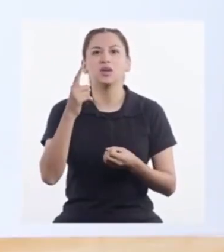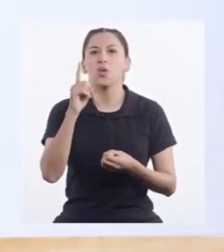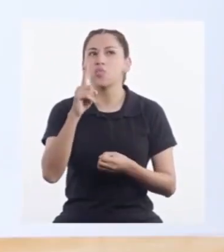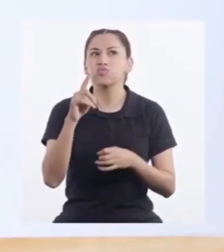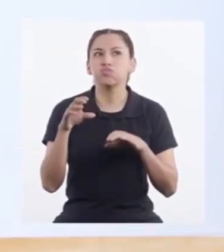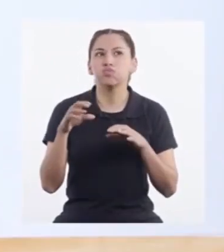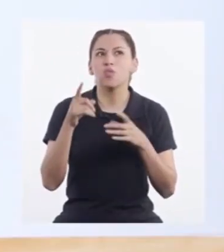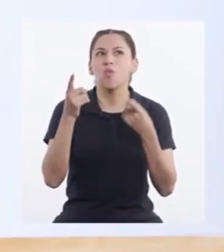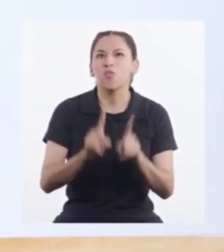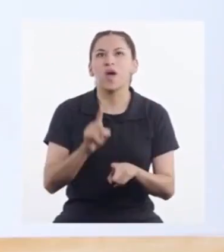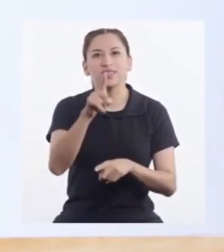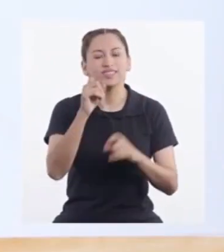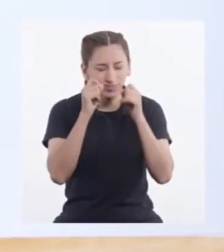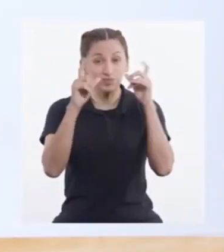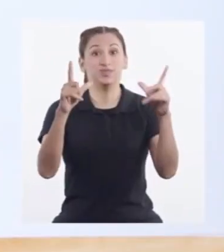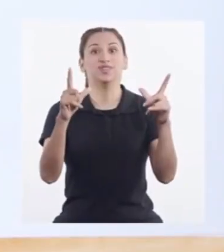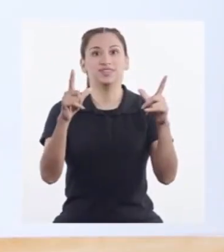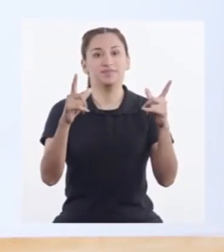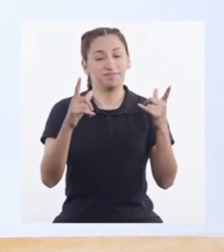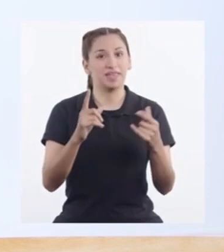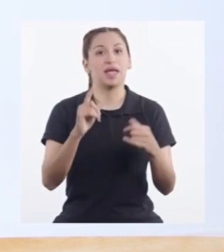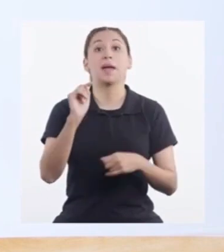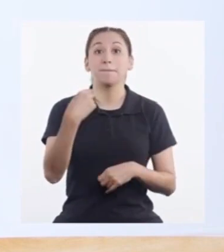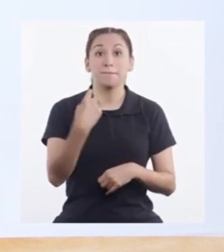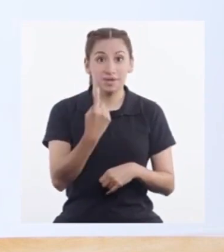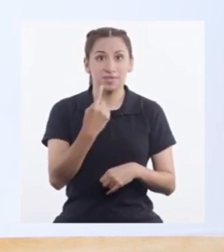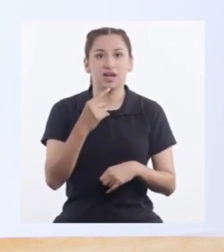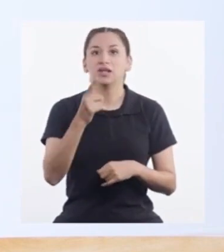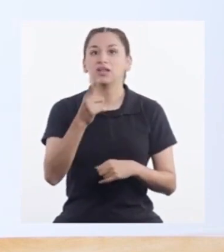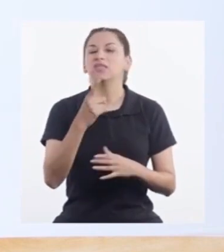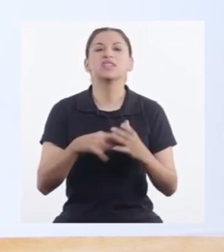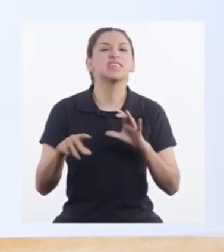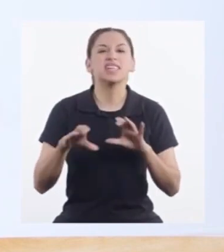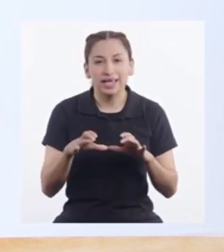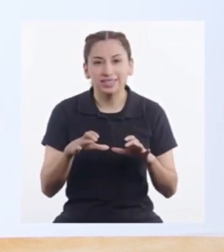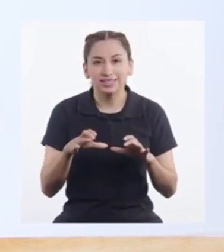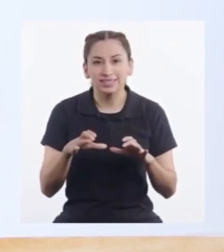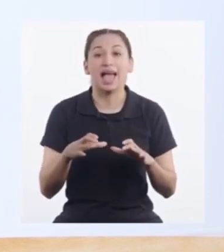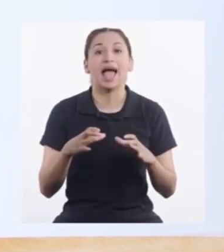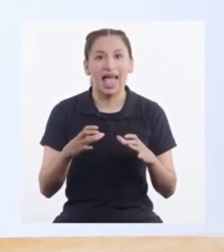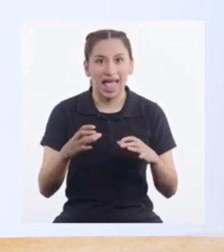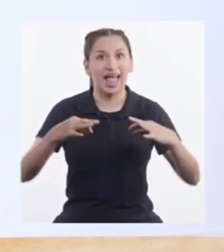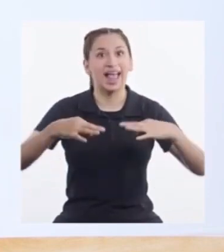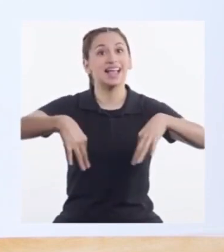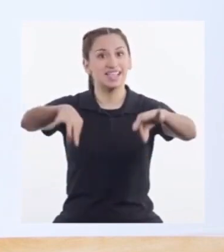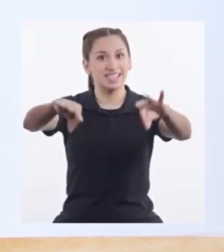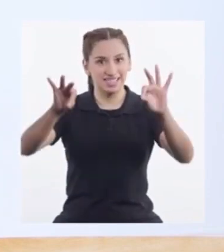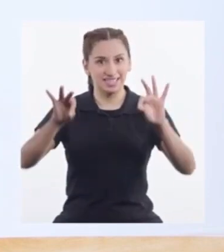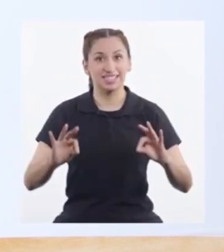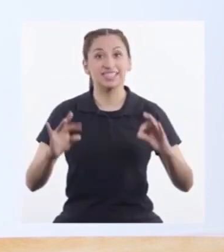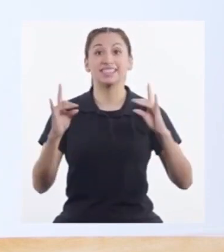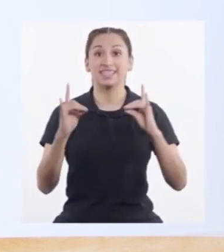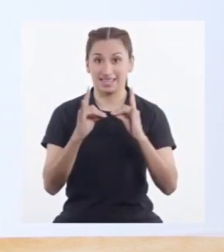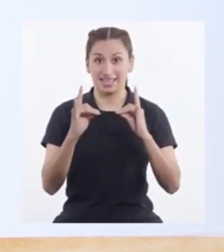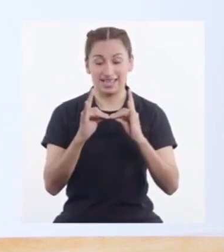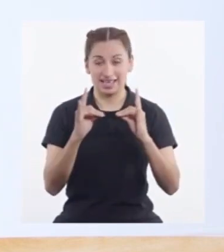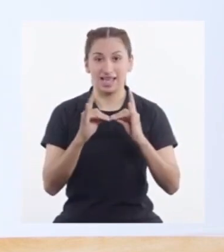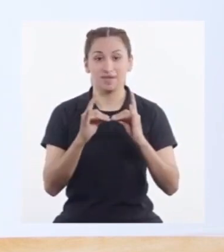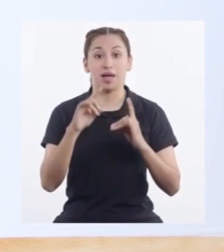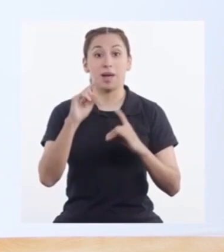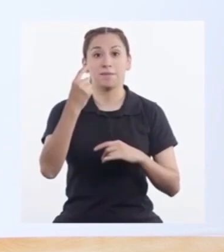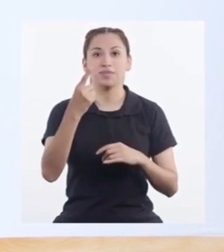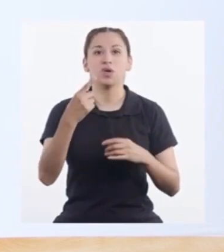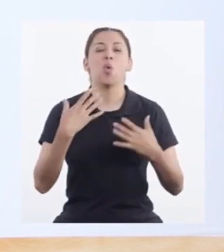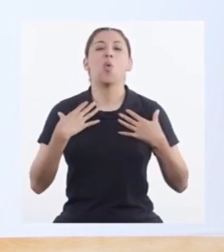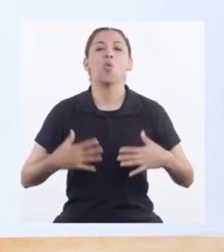¿Adivinan? Vamos a movernos tendiendo nuestra cama Estiramos nuestro cuerpo como si recién nos